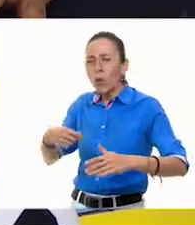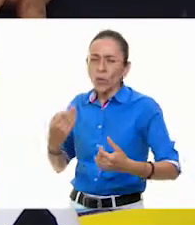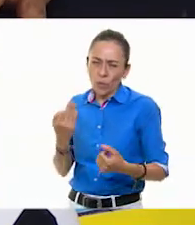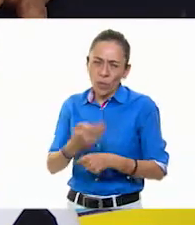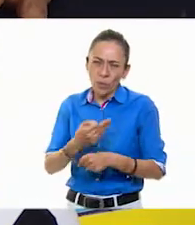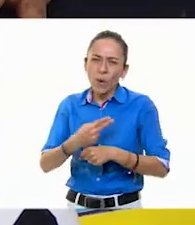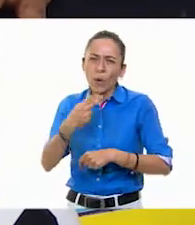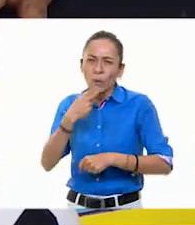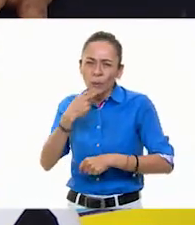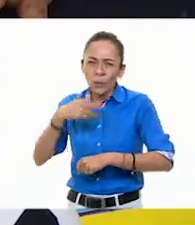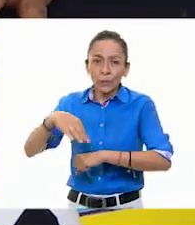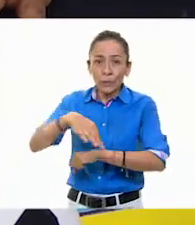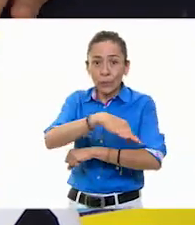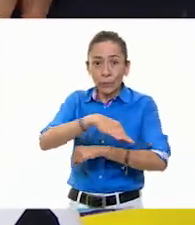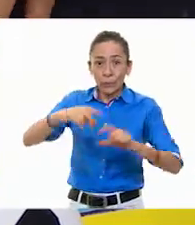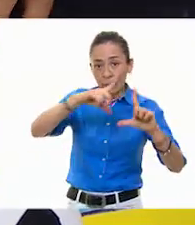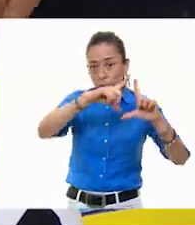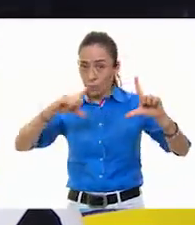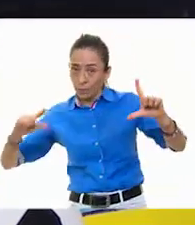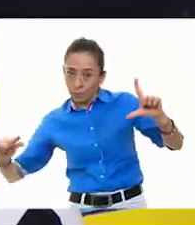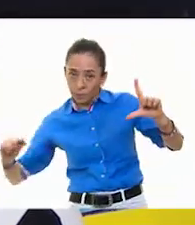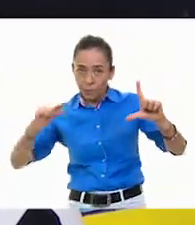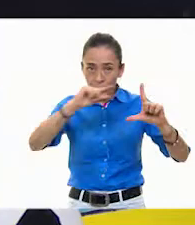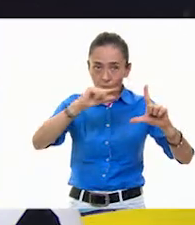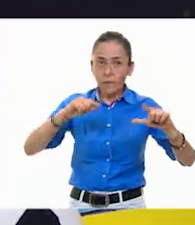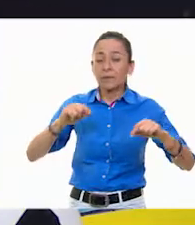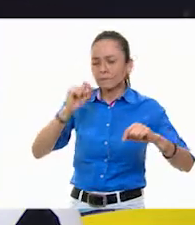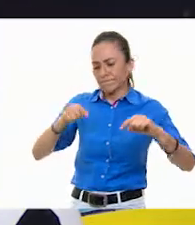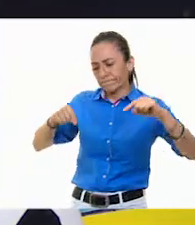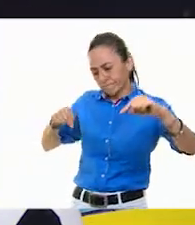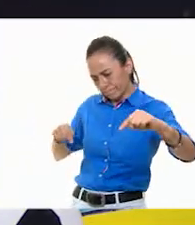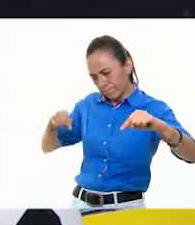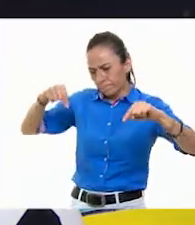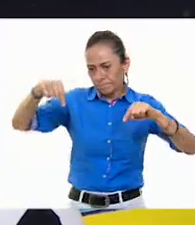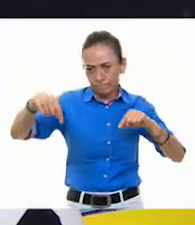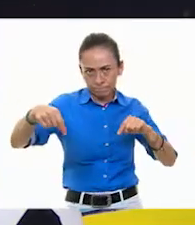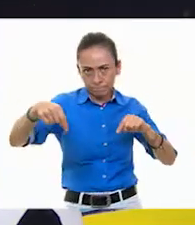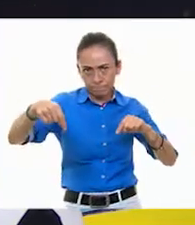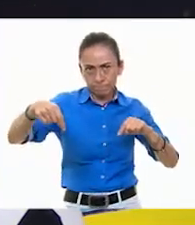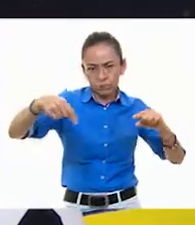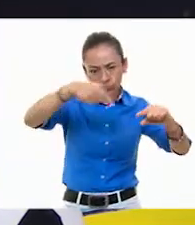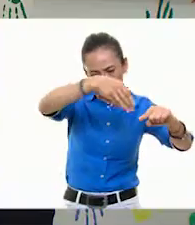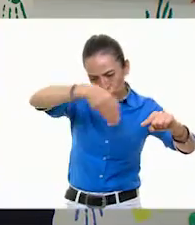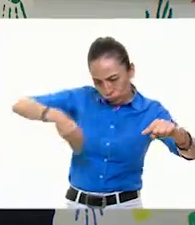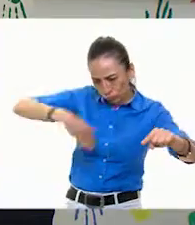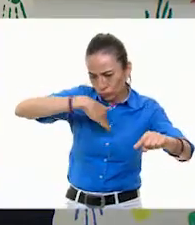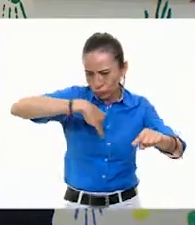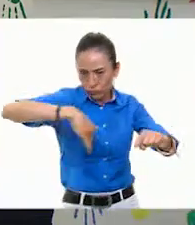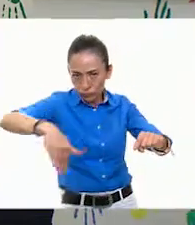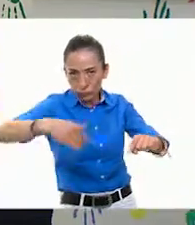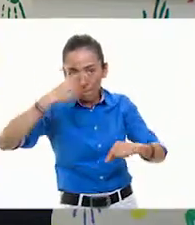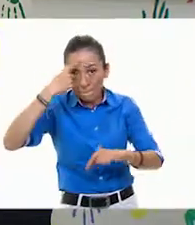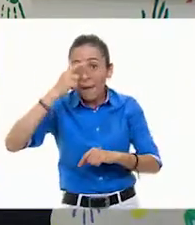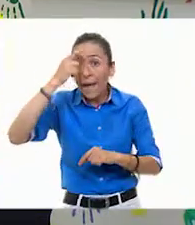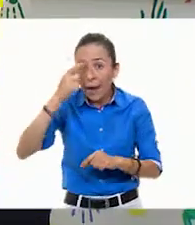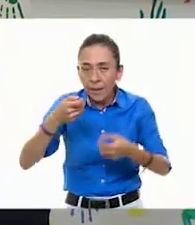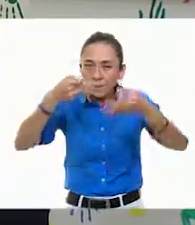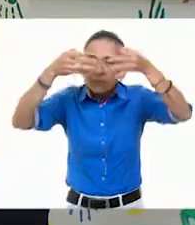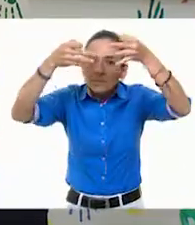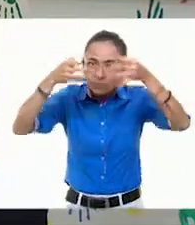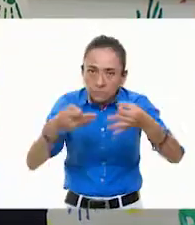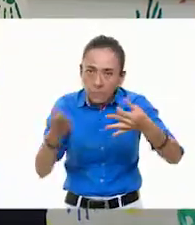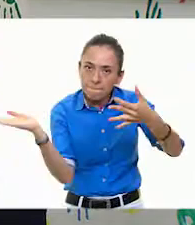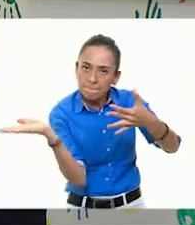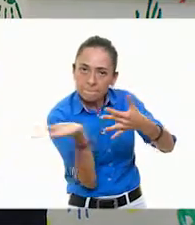los puntos de extremo a extremo, sacar las mitades. Muy bien, sacar mitades. En lo que me base para